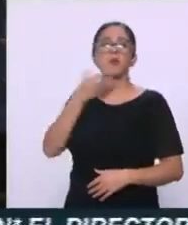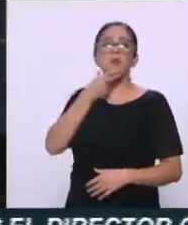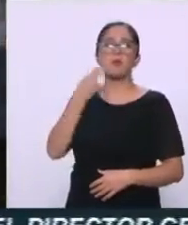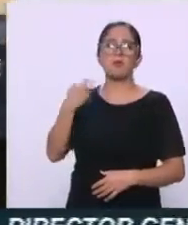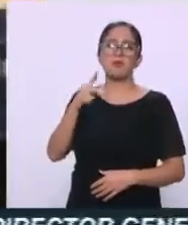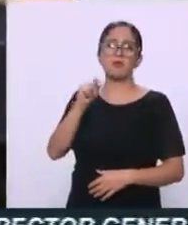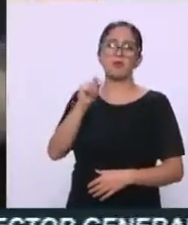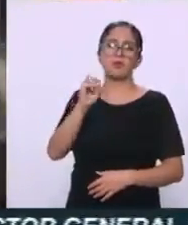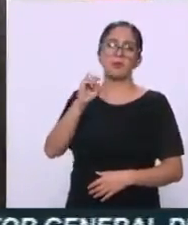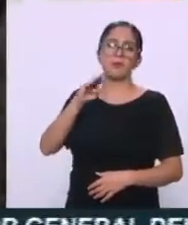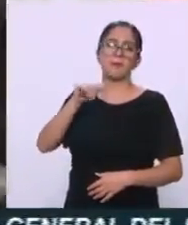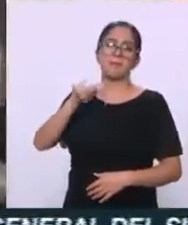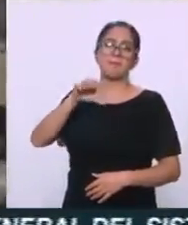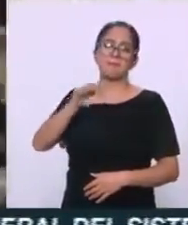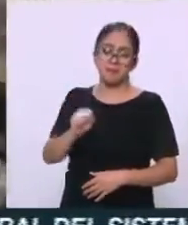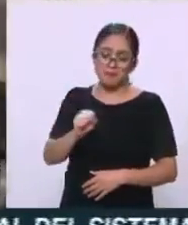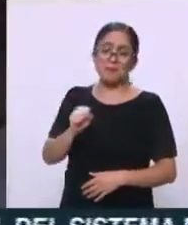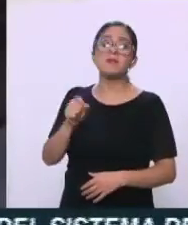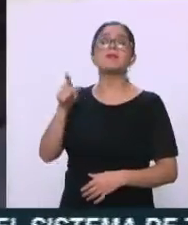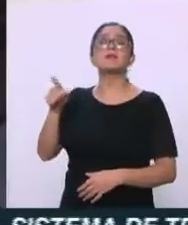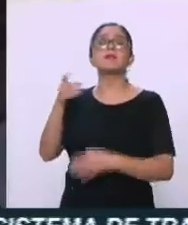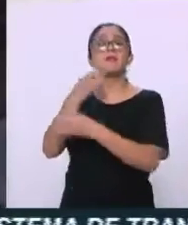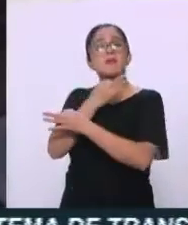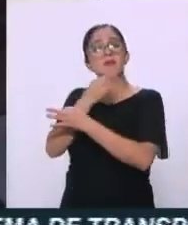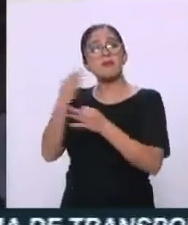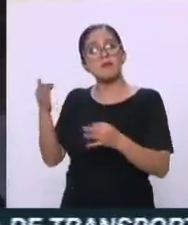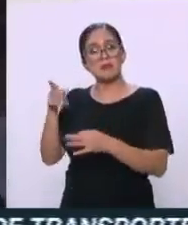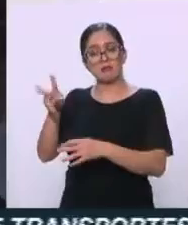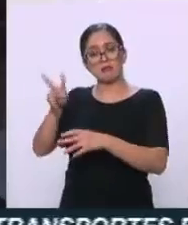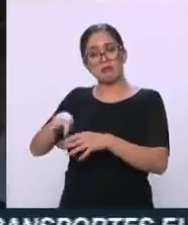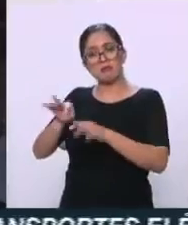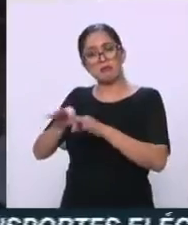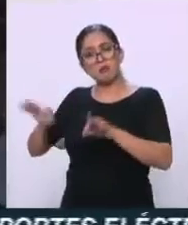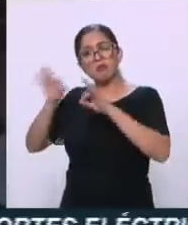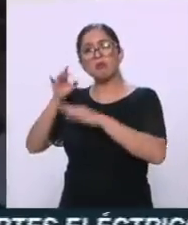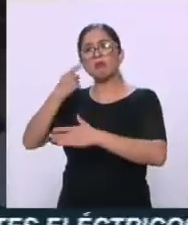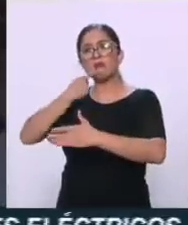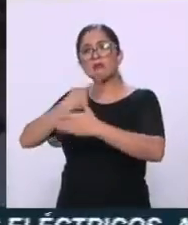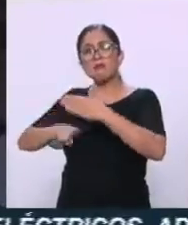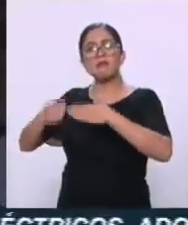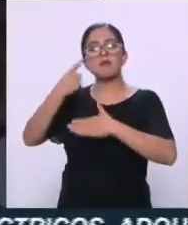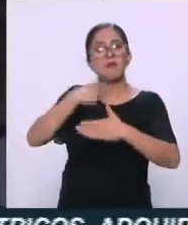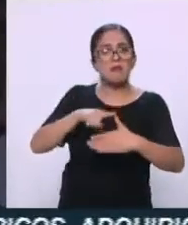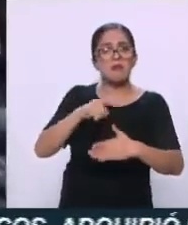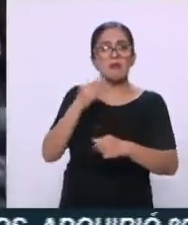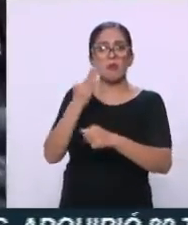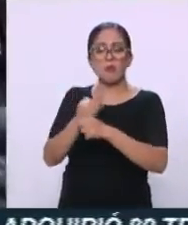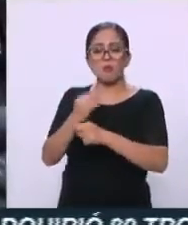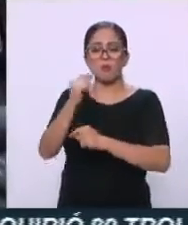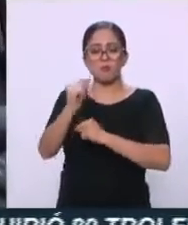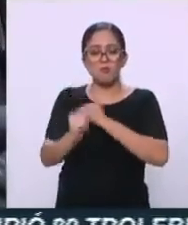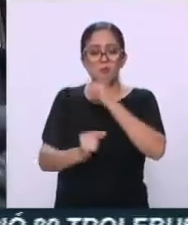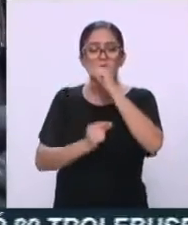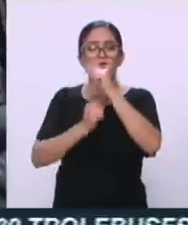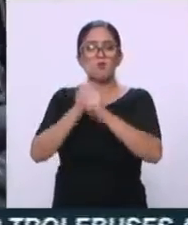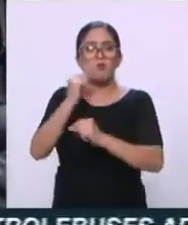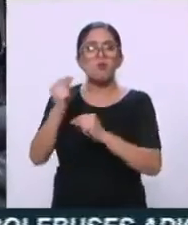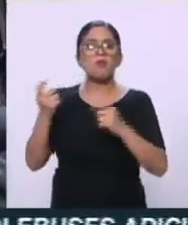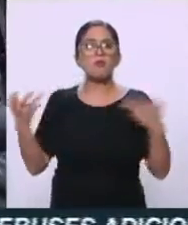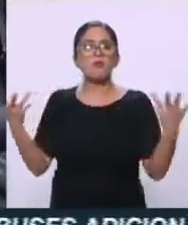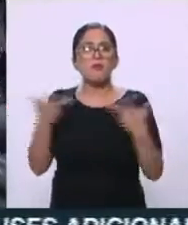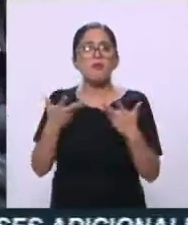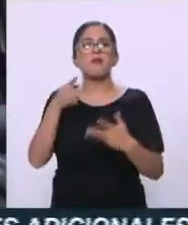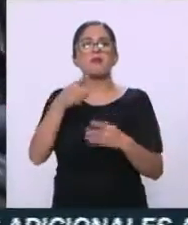importante que se acaba de hacer, entonces son resultados que ya se están dando producto de esta